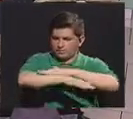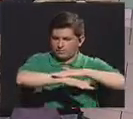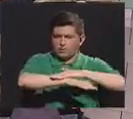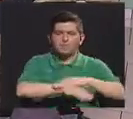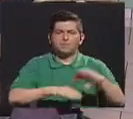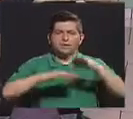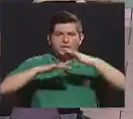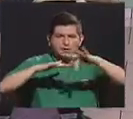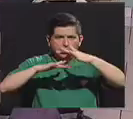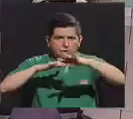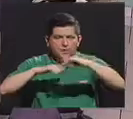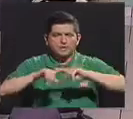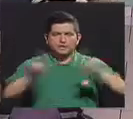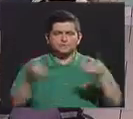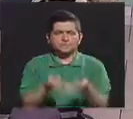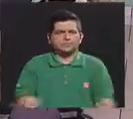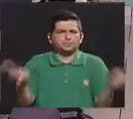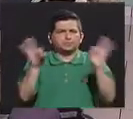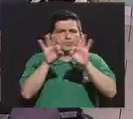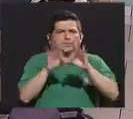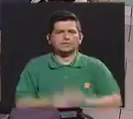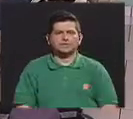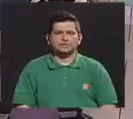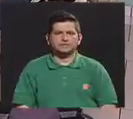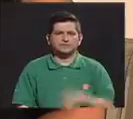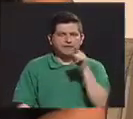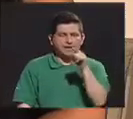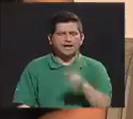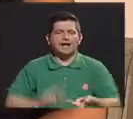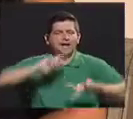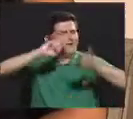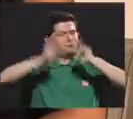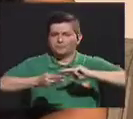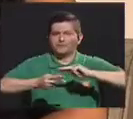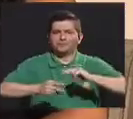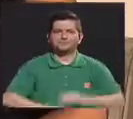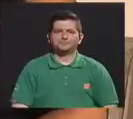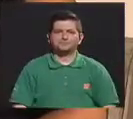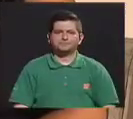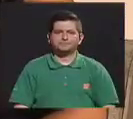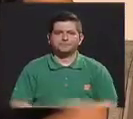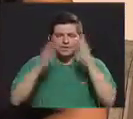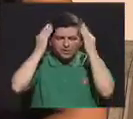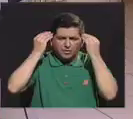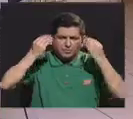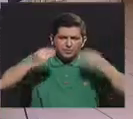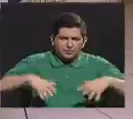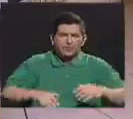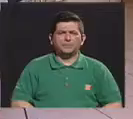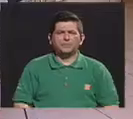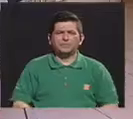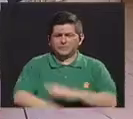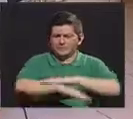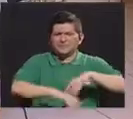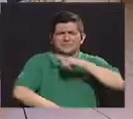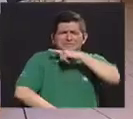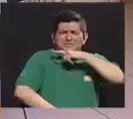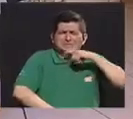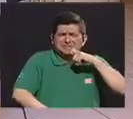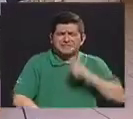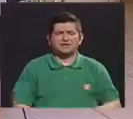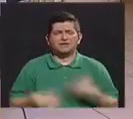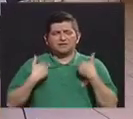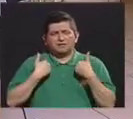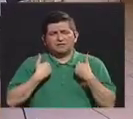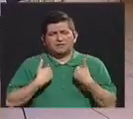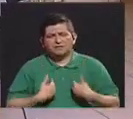fundamentalmente es uno lo opuesto al otro. Caída del cabello, resequedad en la piel, cansancio,